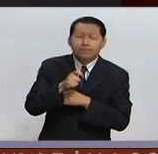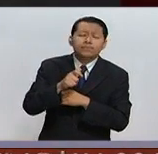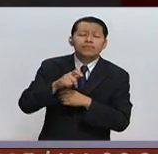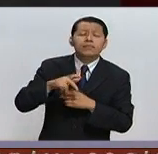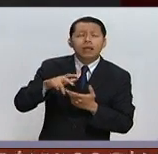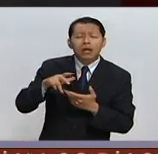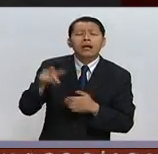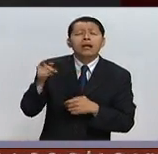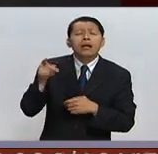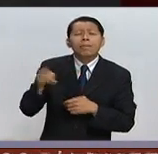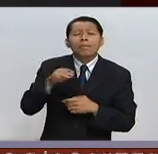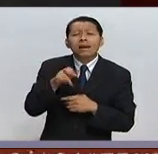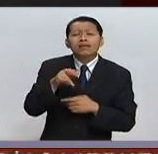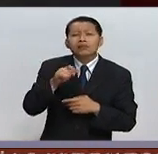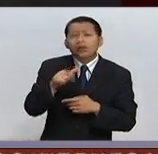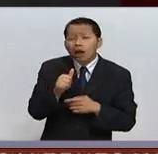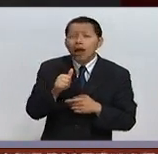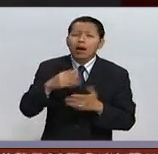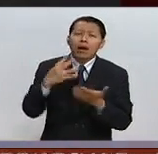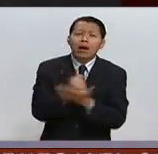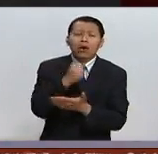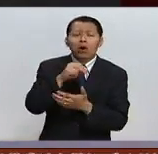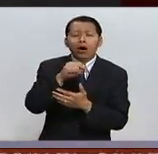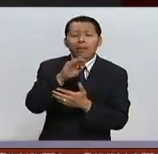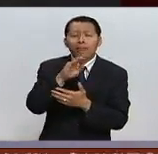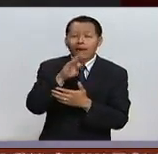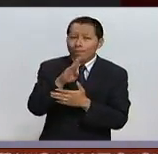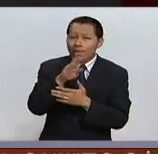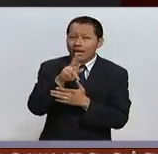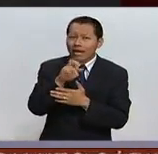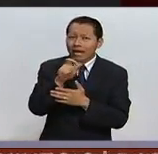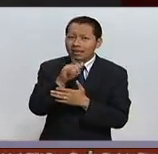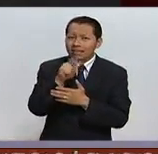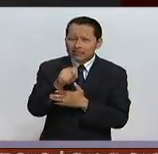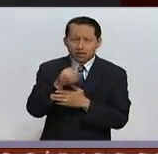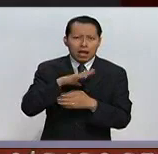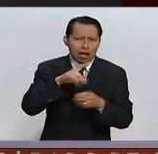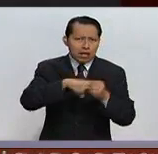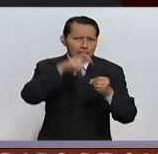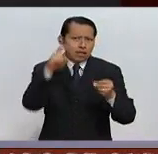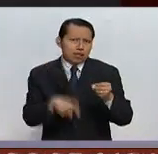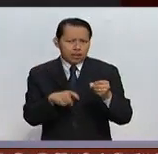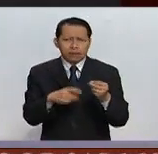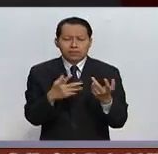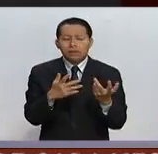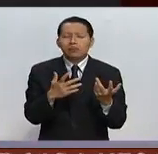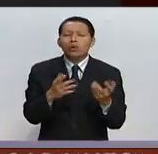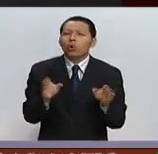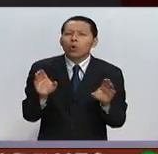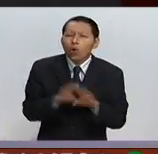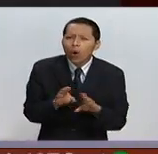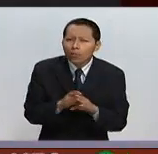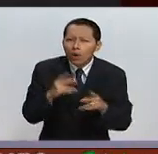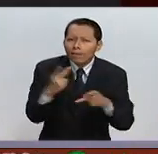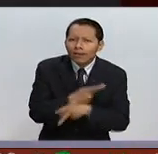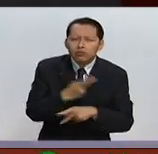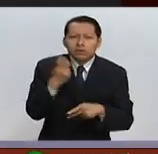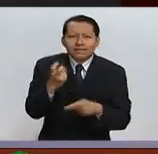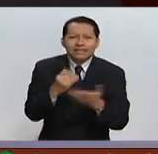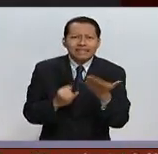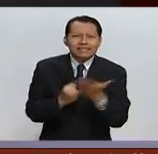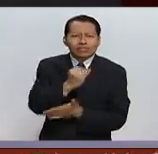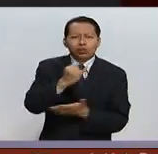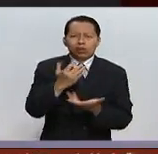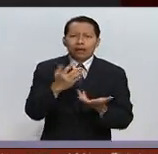en la salida, el Brexit, la salida del Reino Unido de la Unión Europea. ¿Cómo se ha tomado esta decisión? ¿Qué